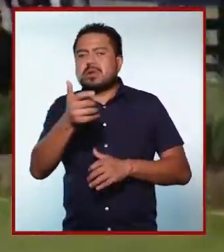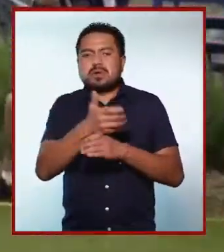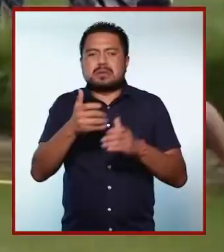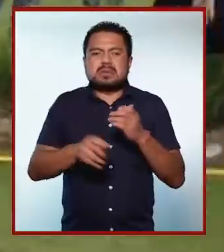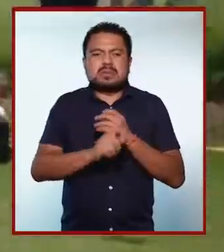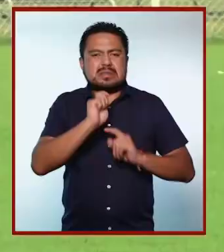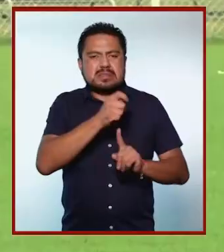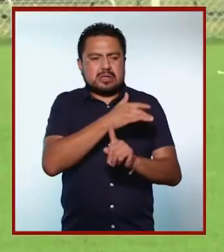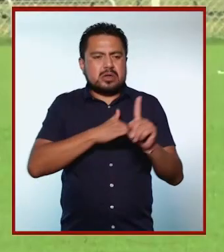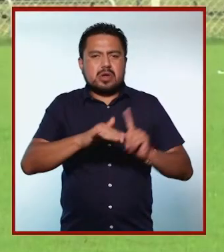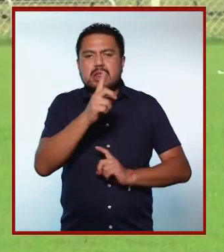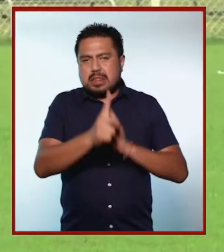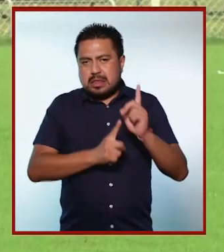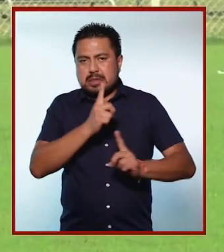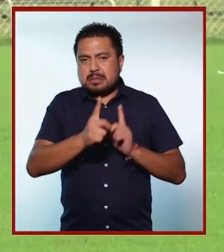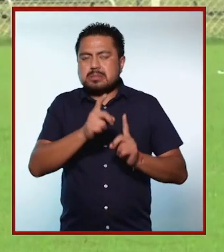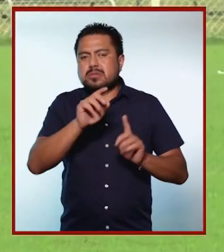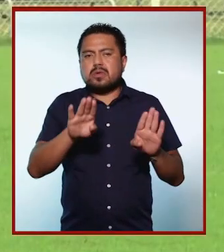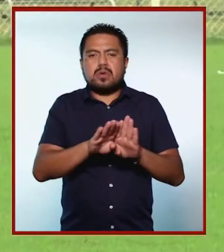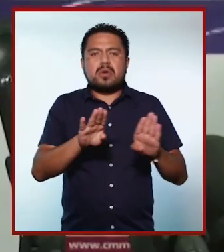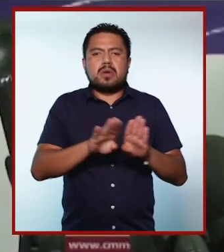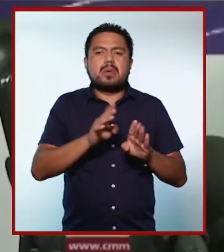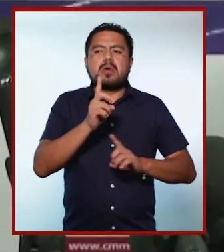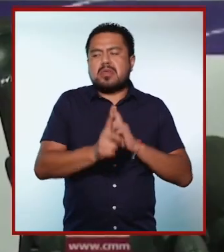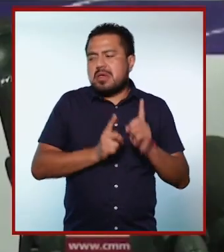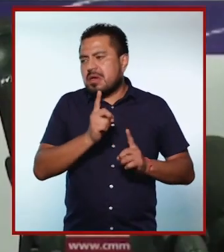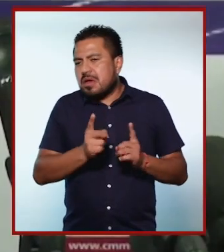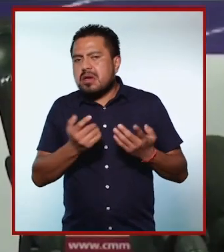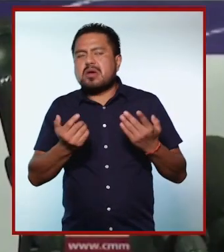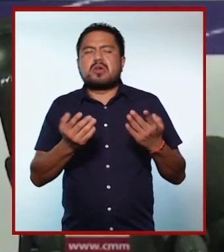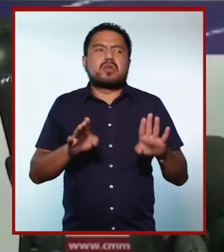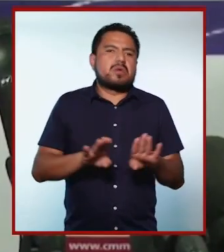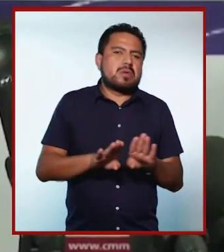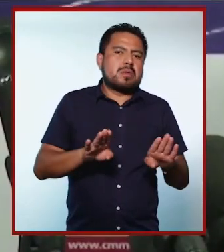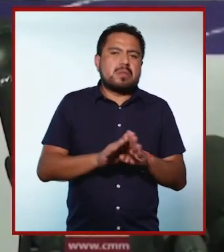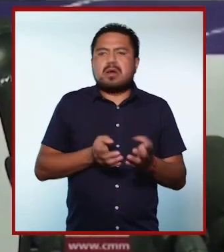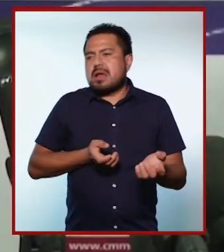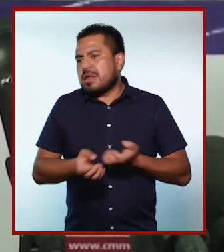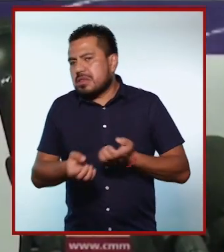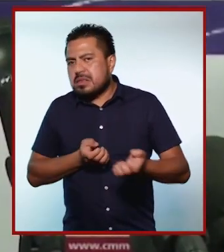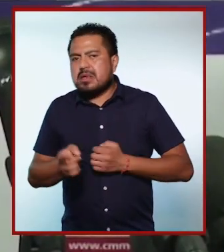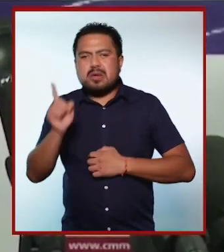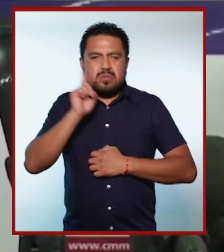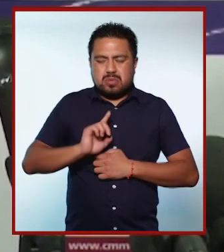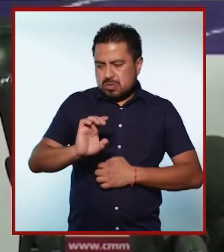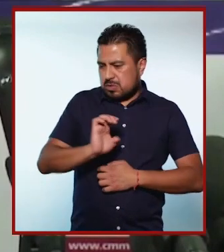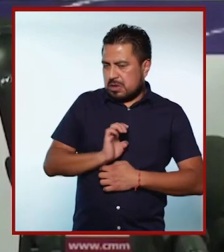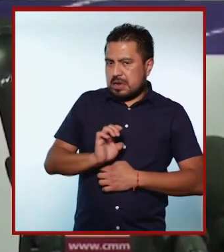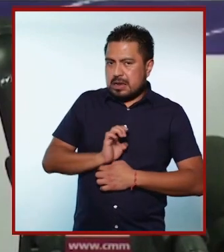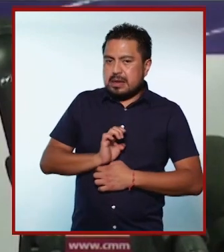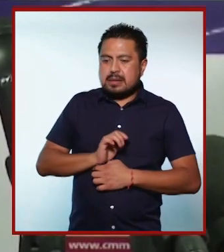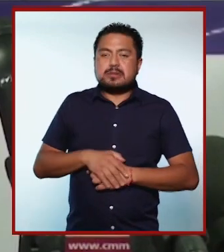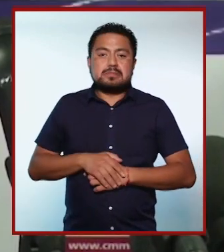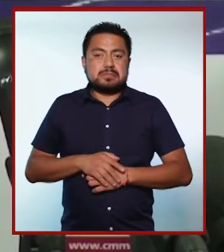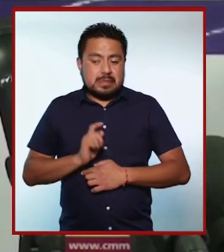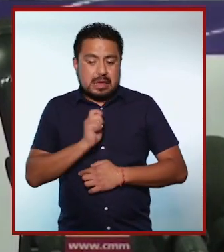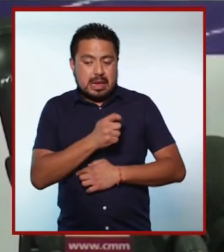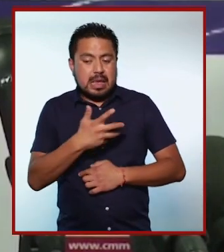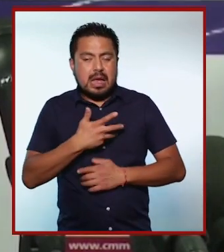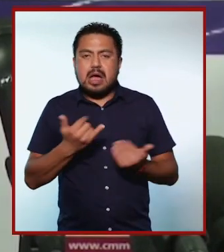en otras cuestiones que rodean al deporte, ¿no? Tanto directivas, tanto de entrenadoras, que ya